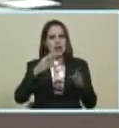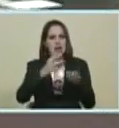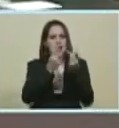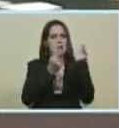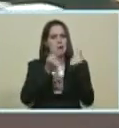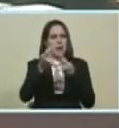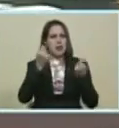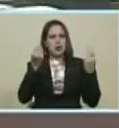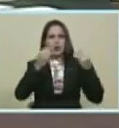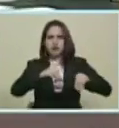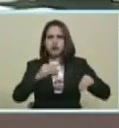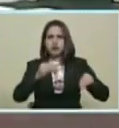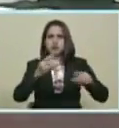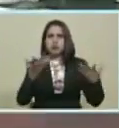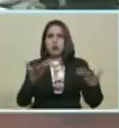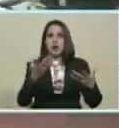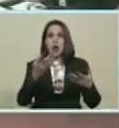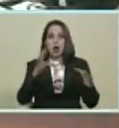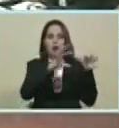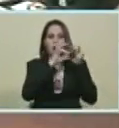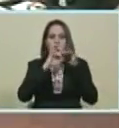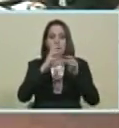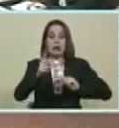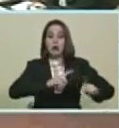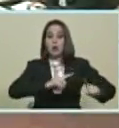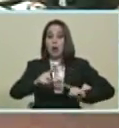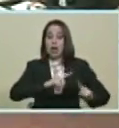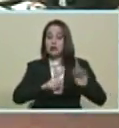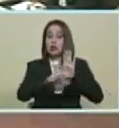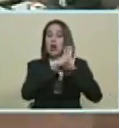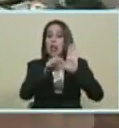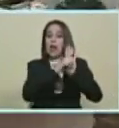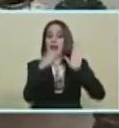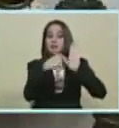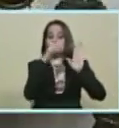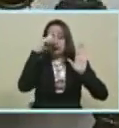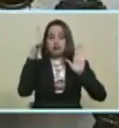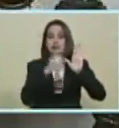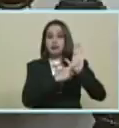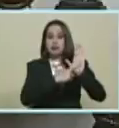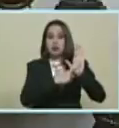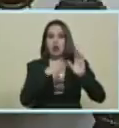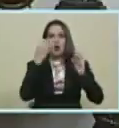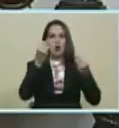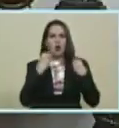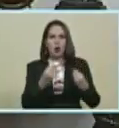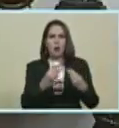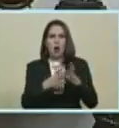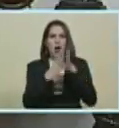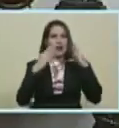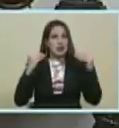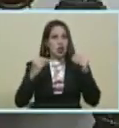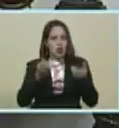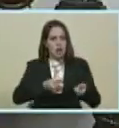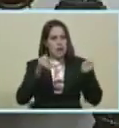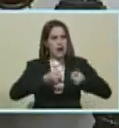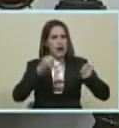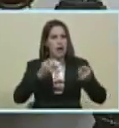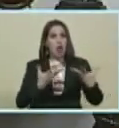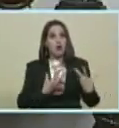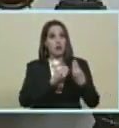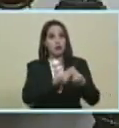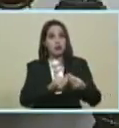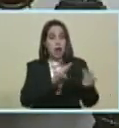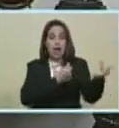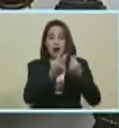Combinando la ley Combinando la regulación Combinando la defensa De los intereses populares Con el mercado Y la